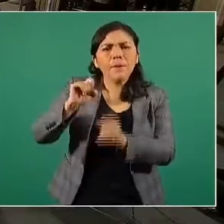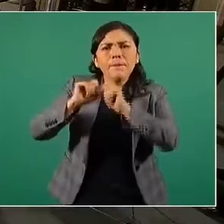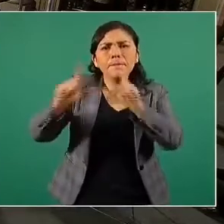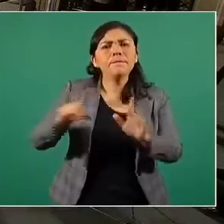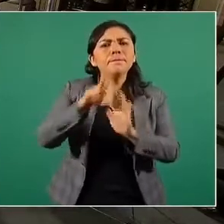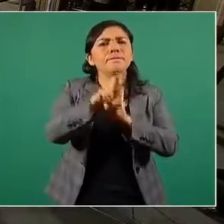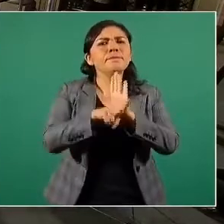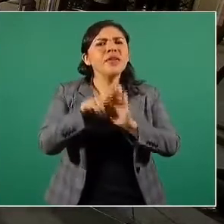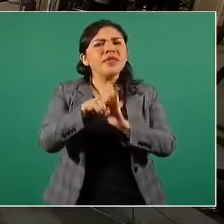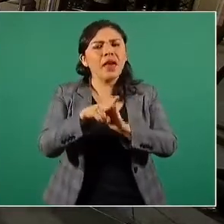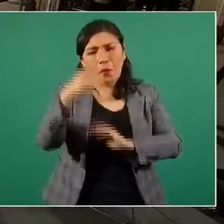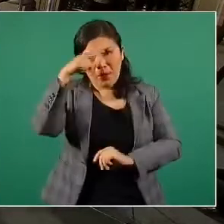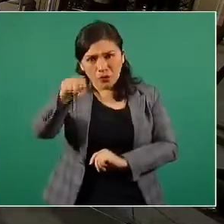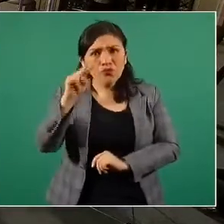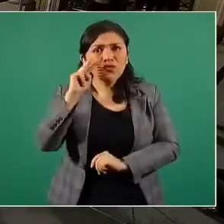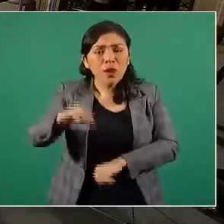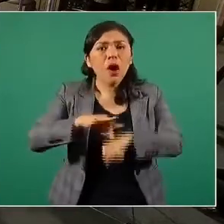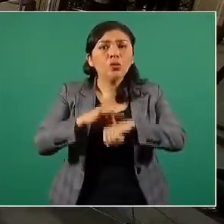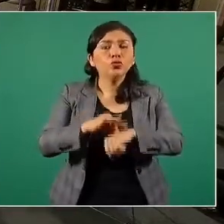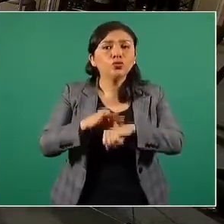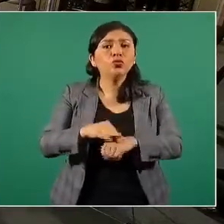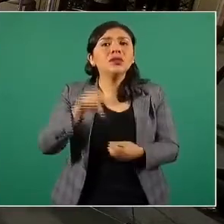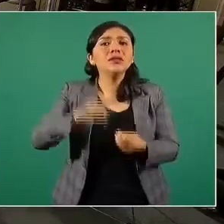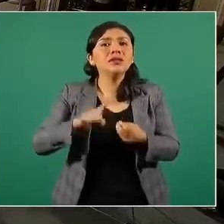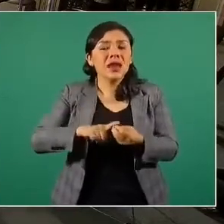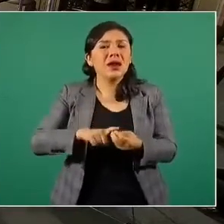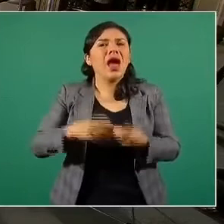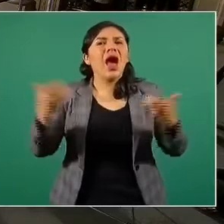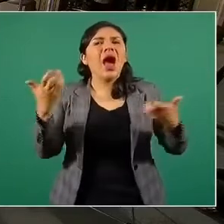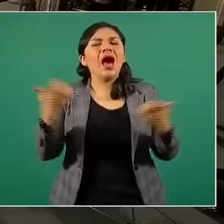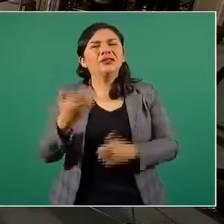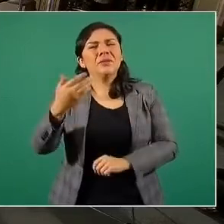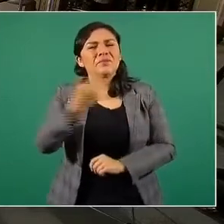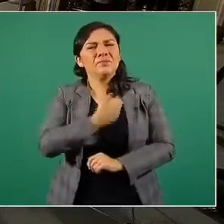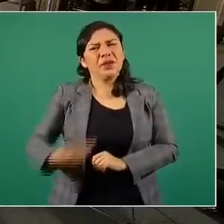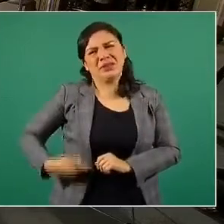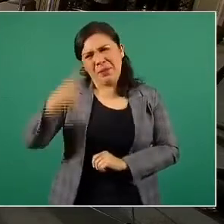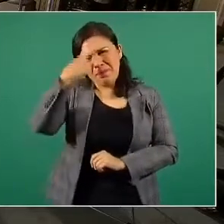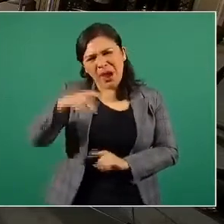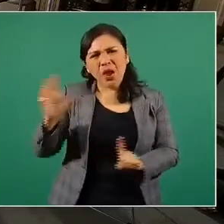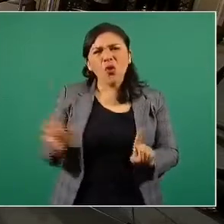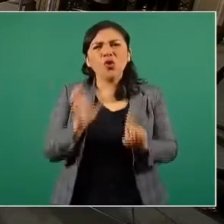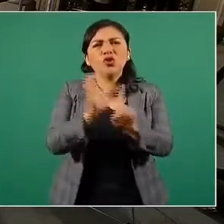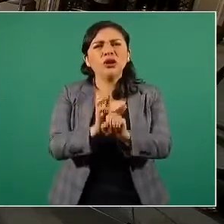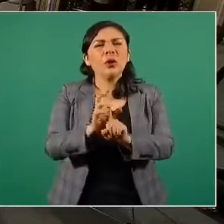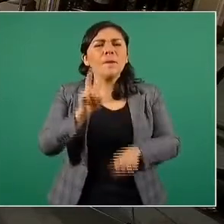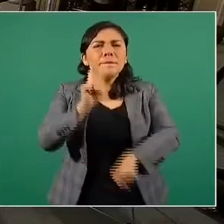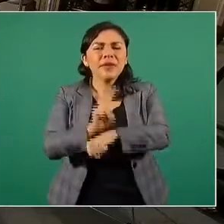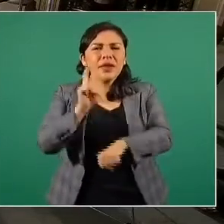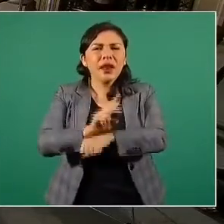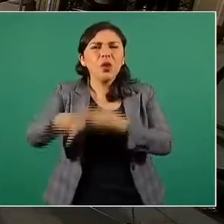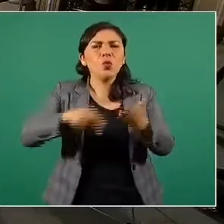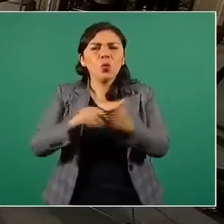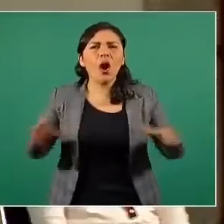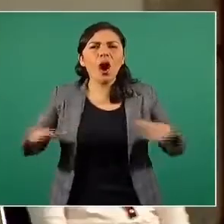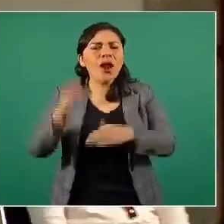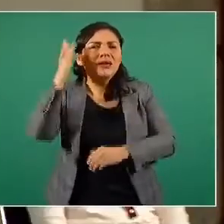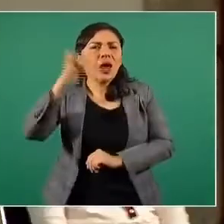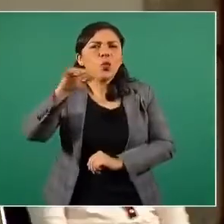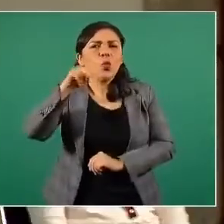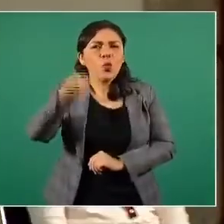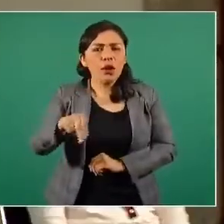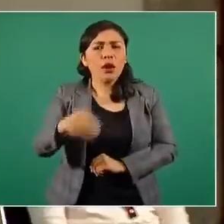video en el que se ve al presidente del Consejo de Vigilancia de la Comunidad de San Juan de Guadalupe y anexos